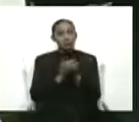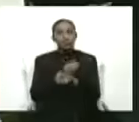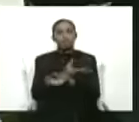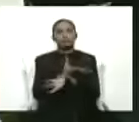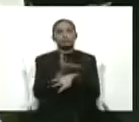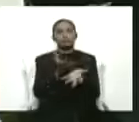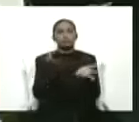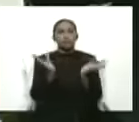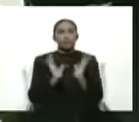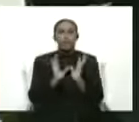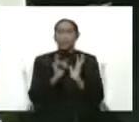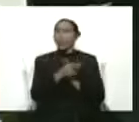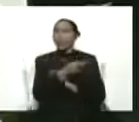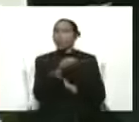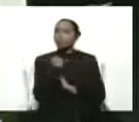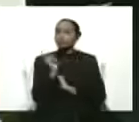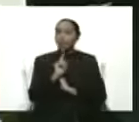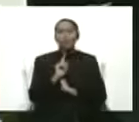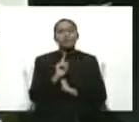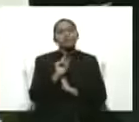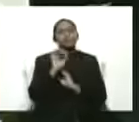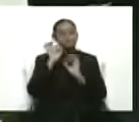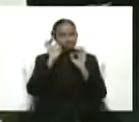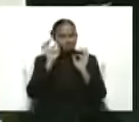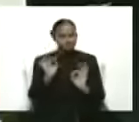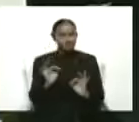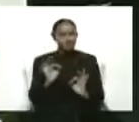porque ustedes son los verdaderos héroes de esto.